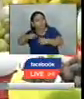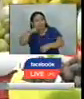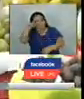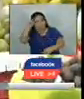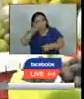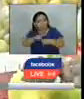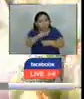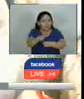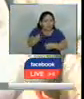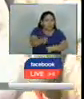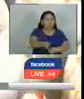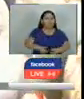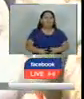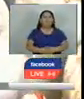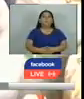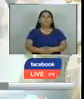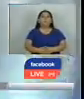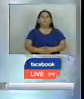contamos más.